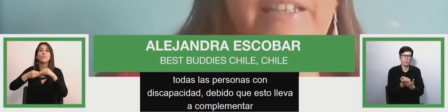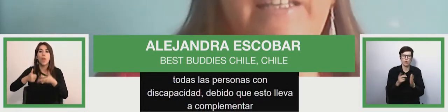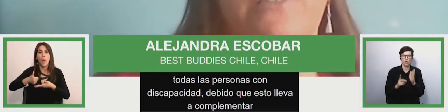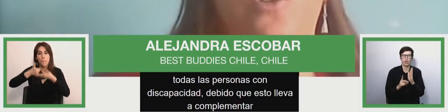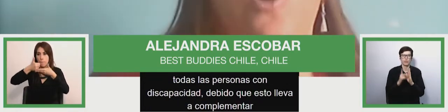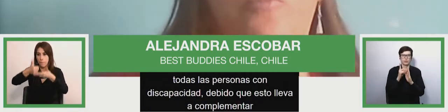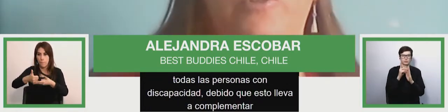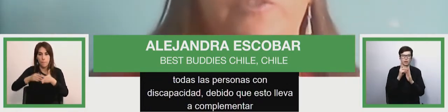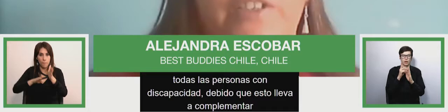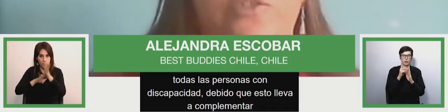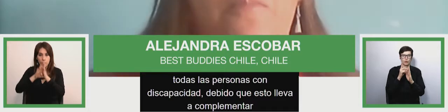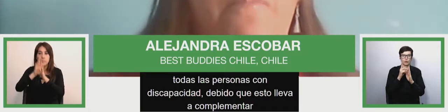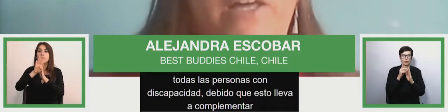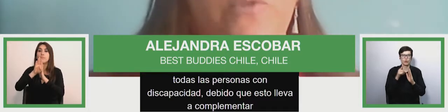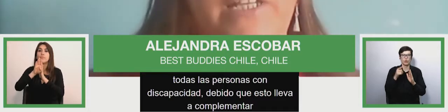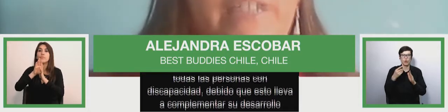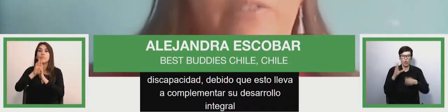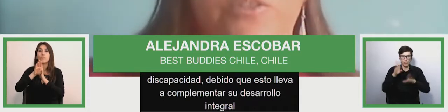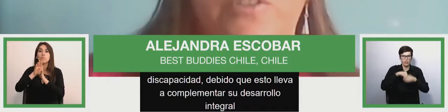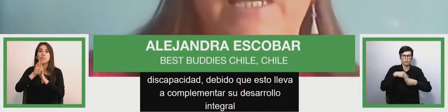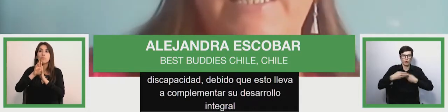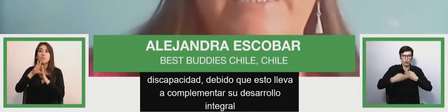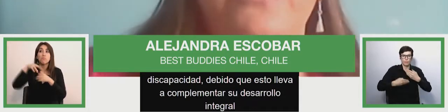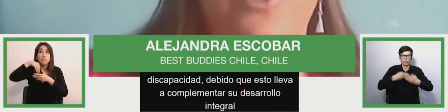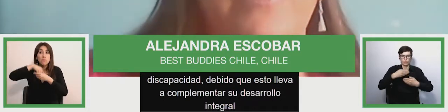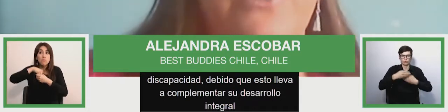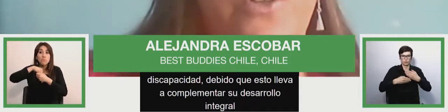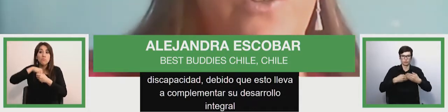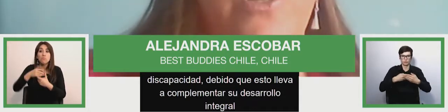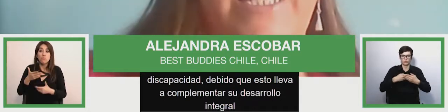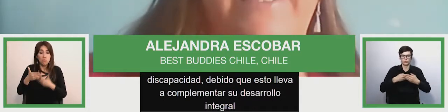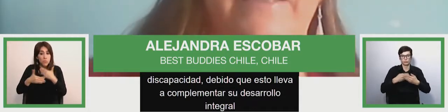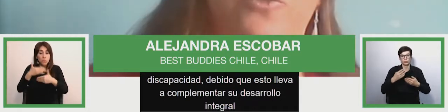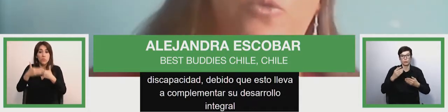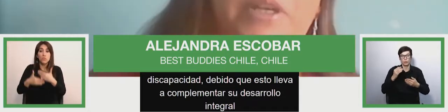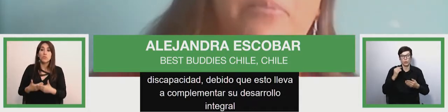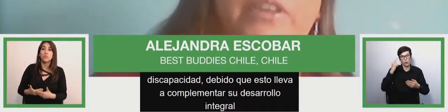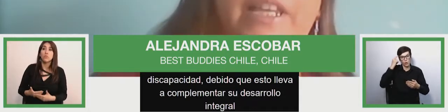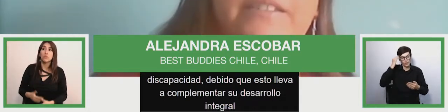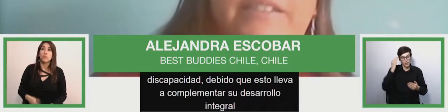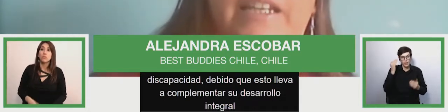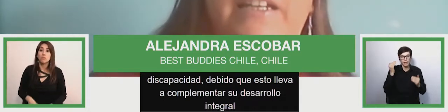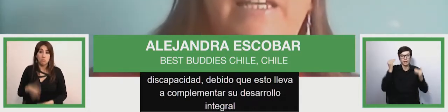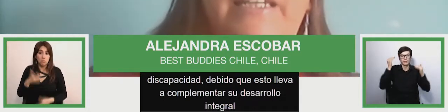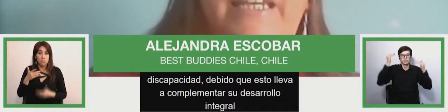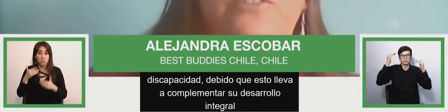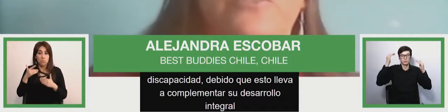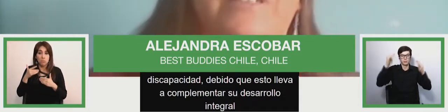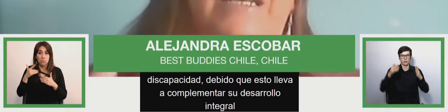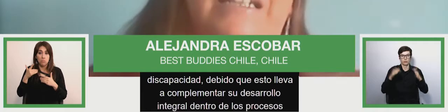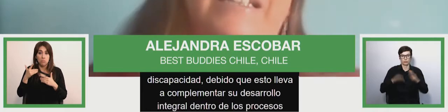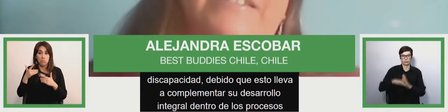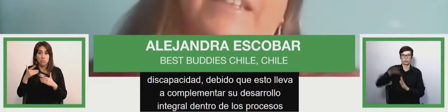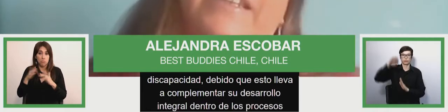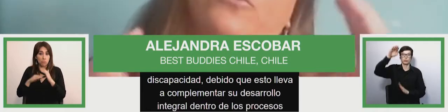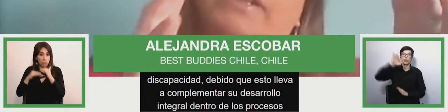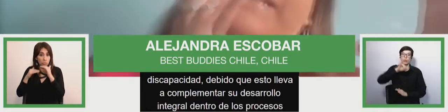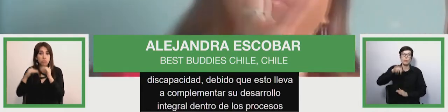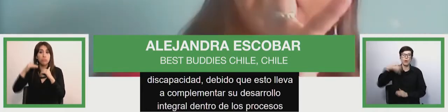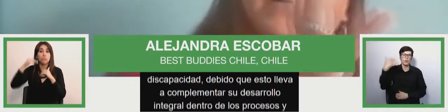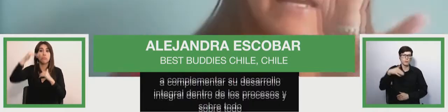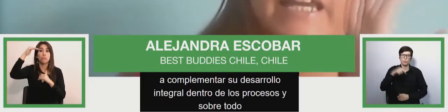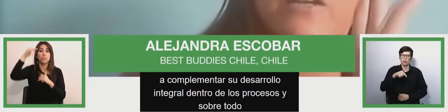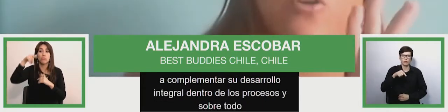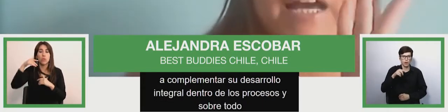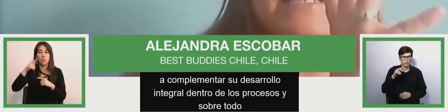dentro de los procesos madurativos y sobre todo es de suma importancia que esto se realice desde una